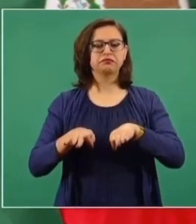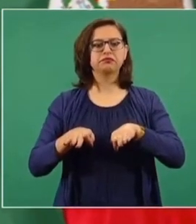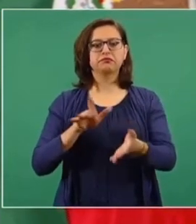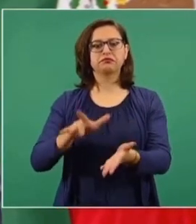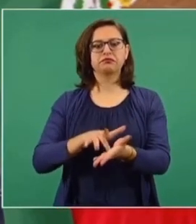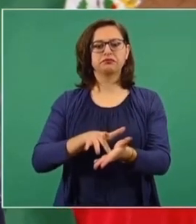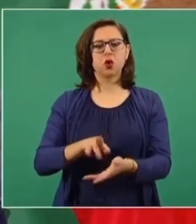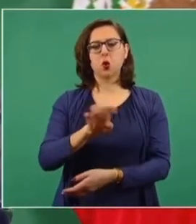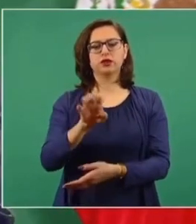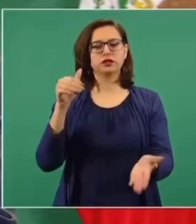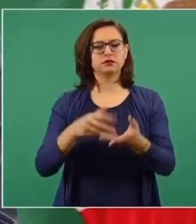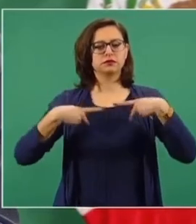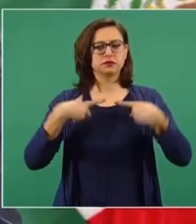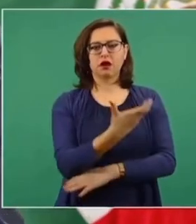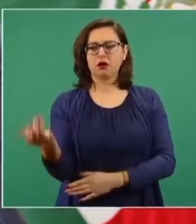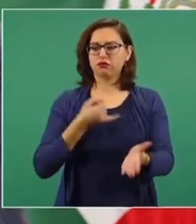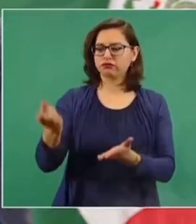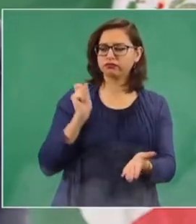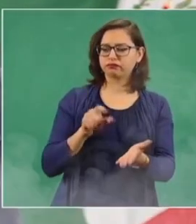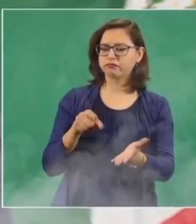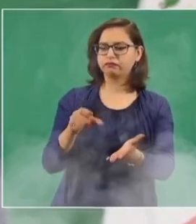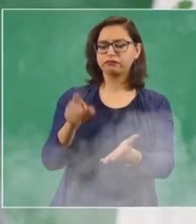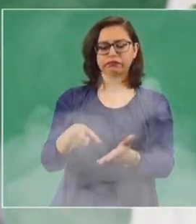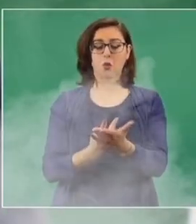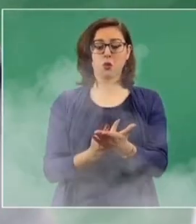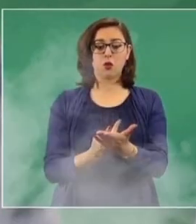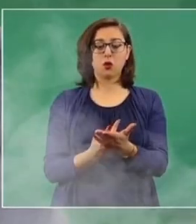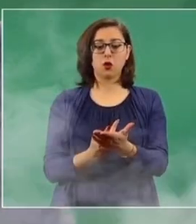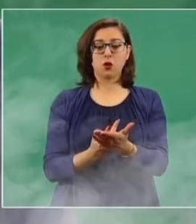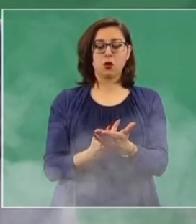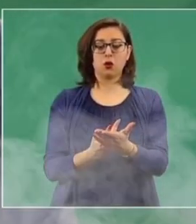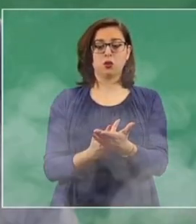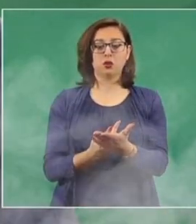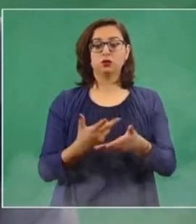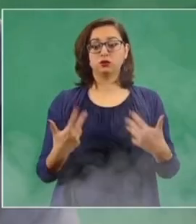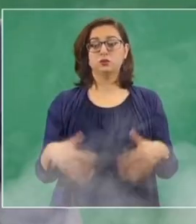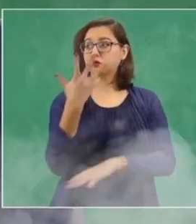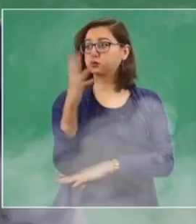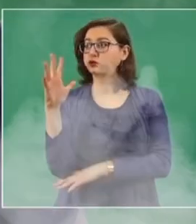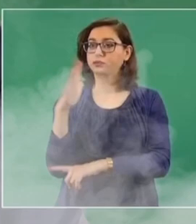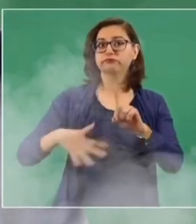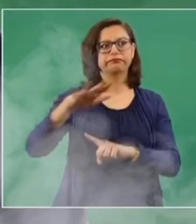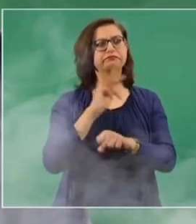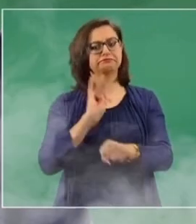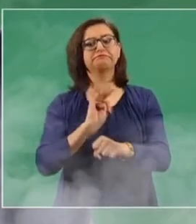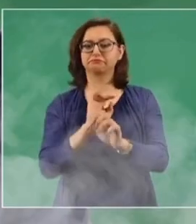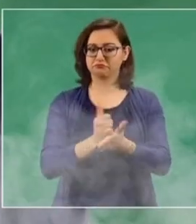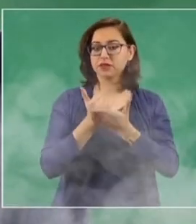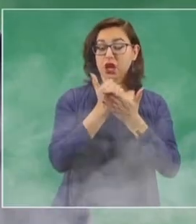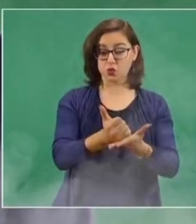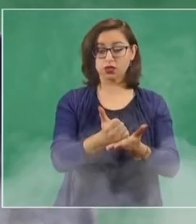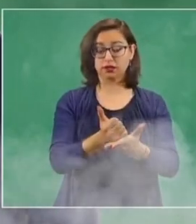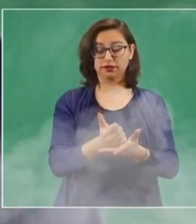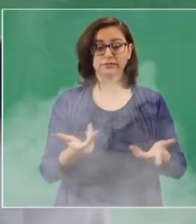a más de 400 mil sembradores. Ese programa ayuda al medio ambiente que arraiga